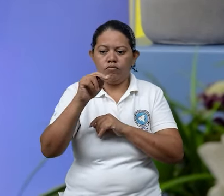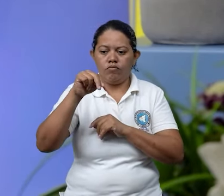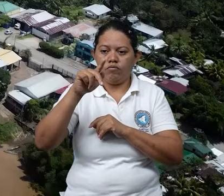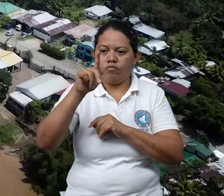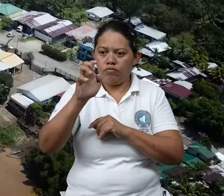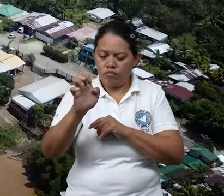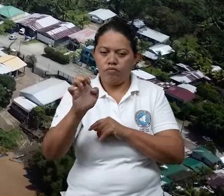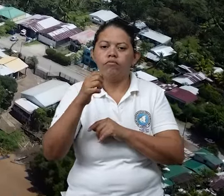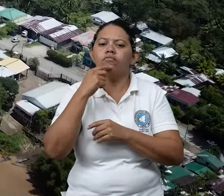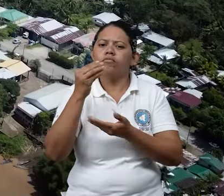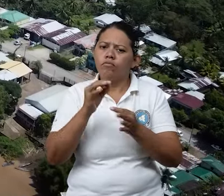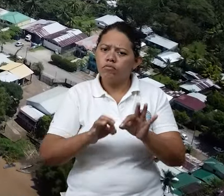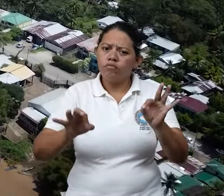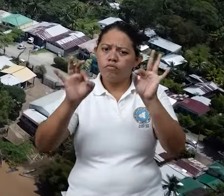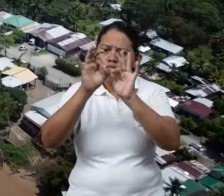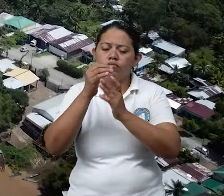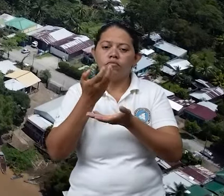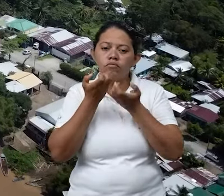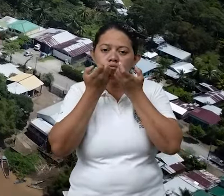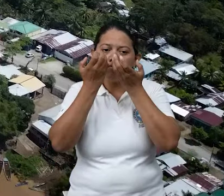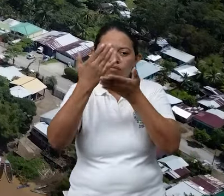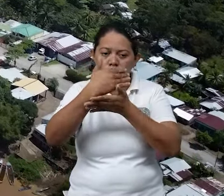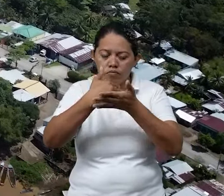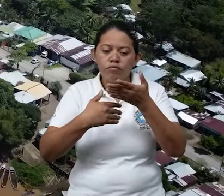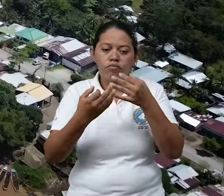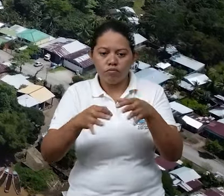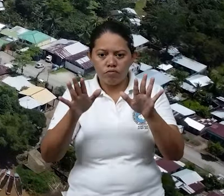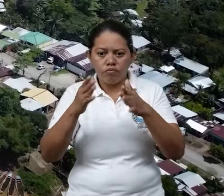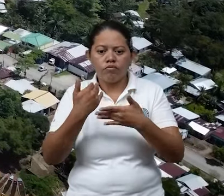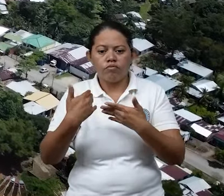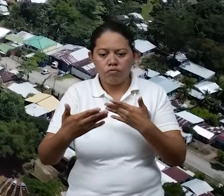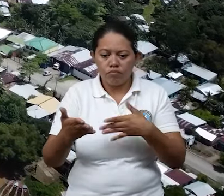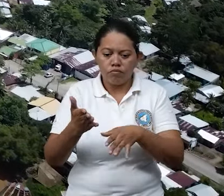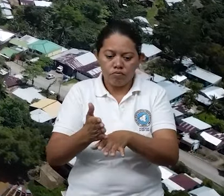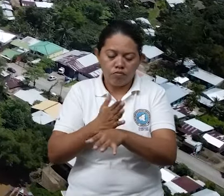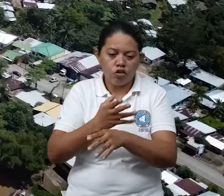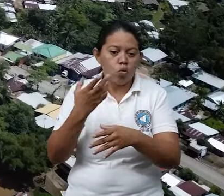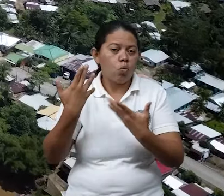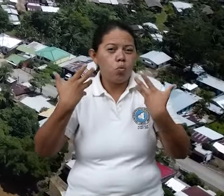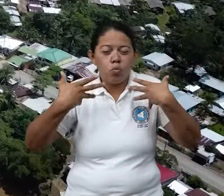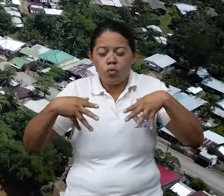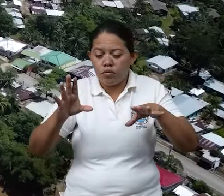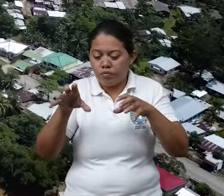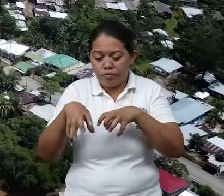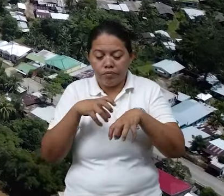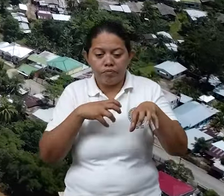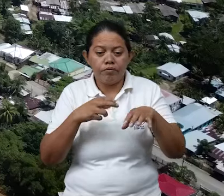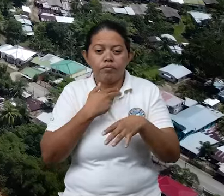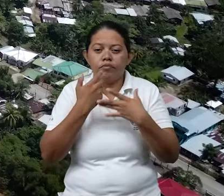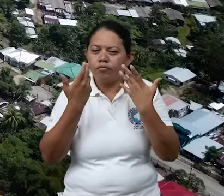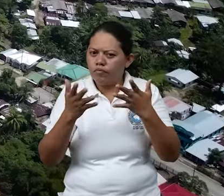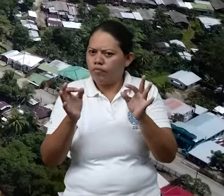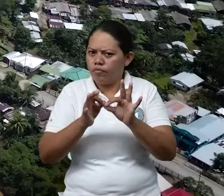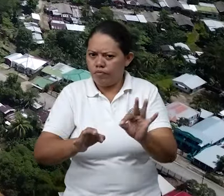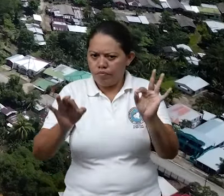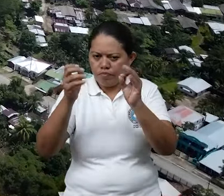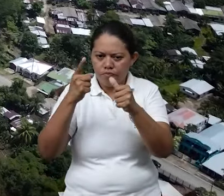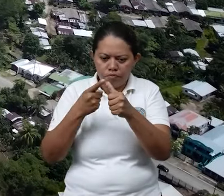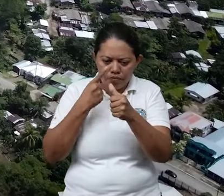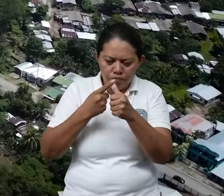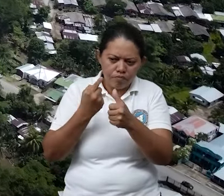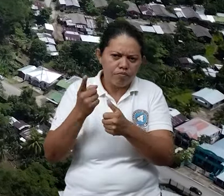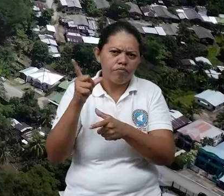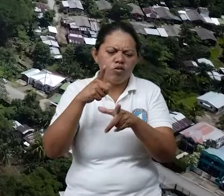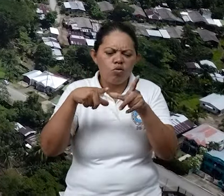NETER. Porque al final, para poder crear un sistema de alerta temprana, ya sea ante cualquier tipo de emergencia, nosotros necesitamos primero